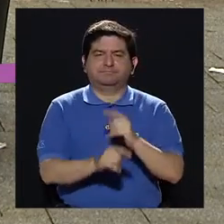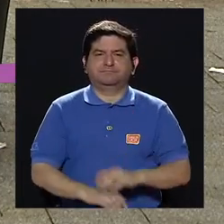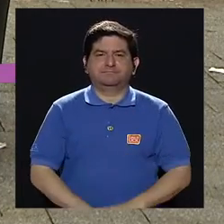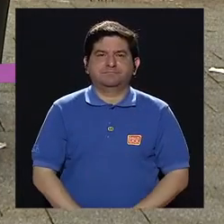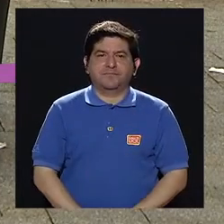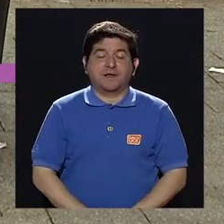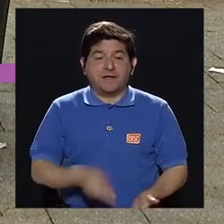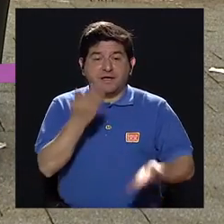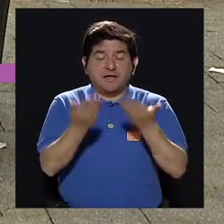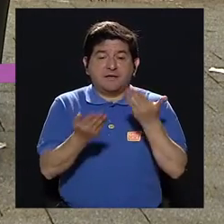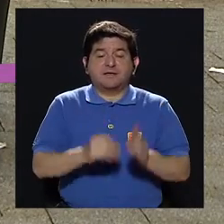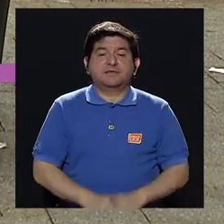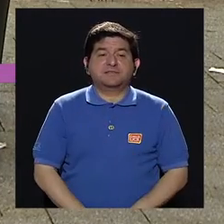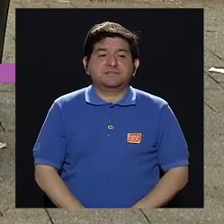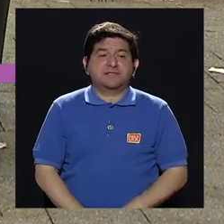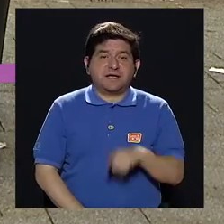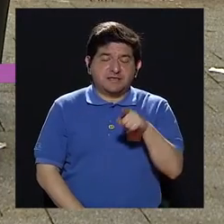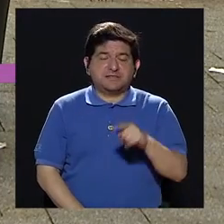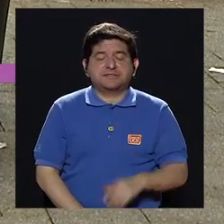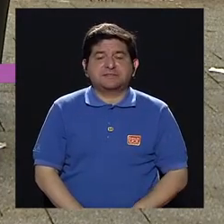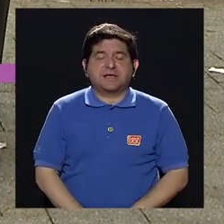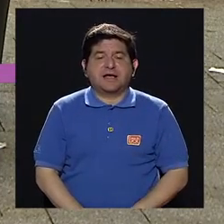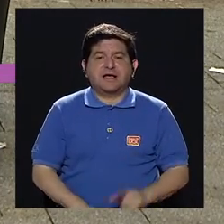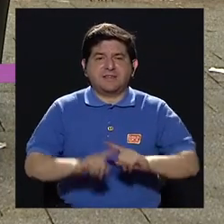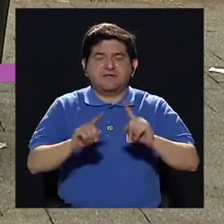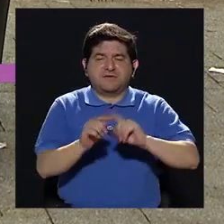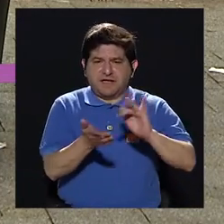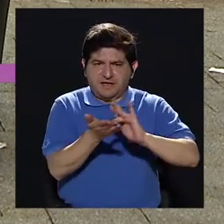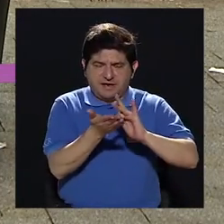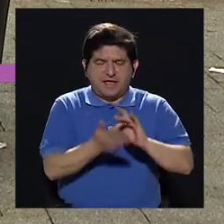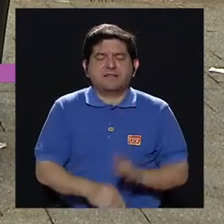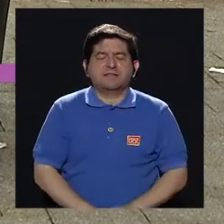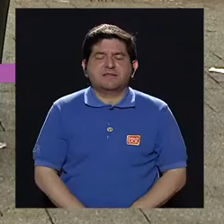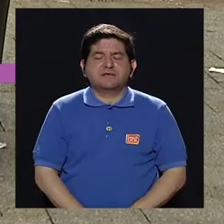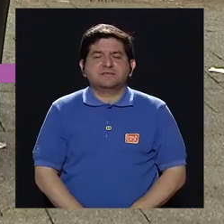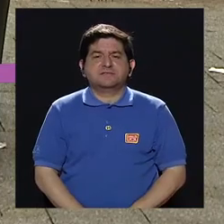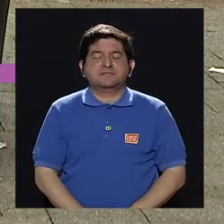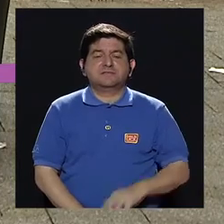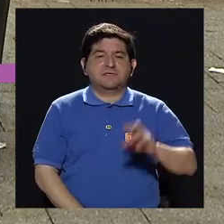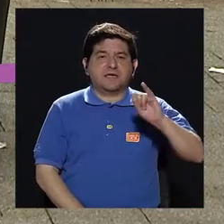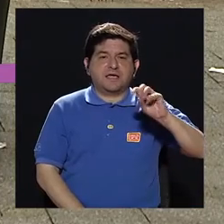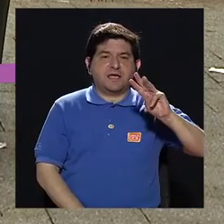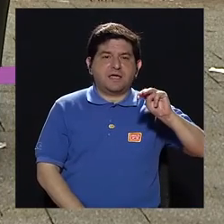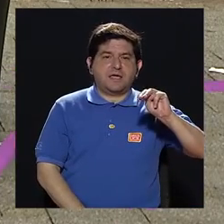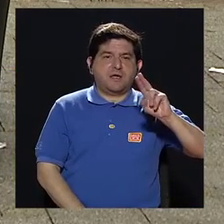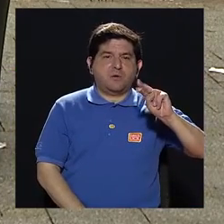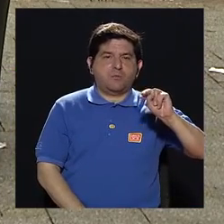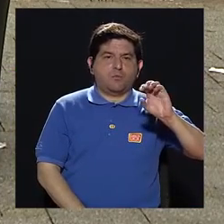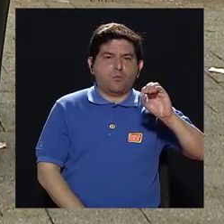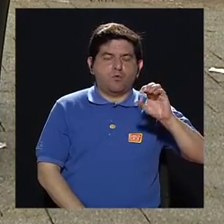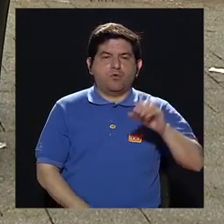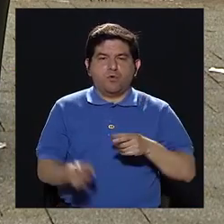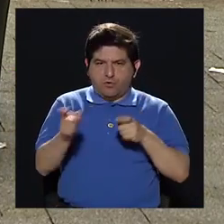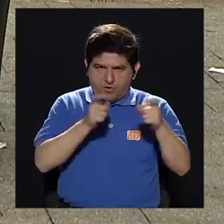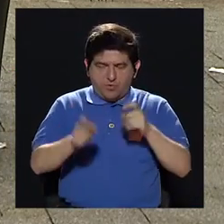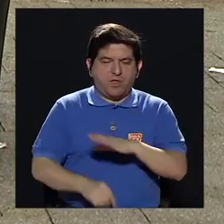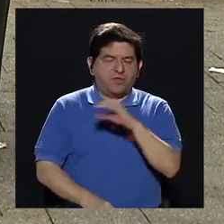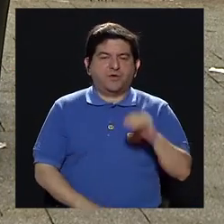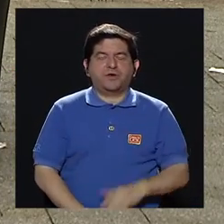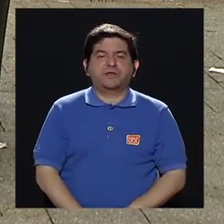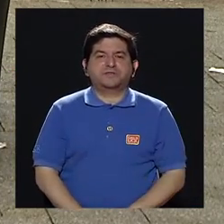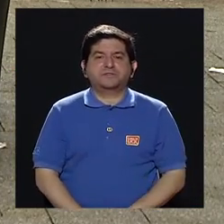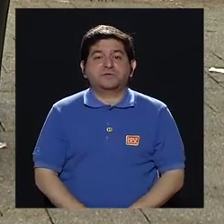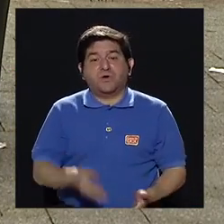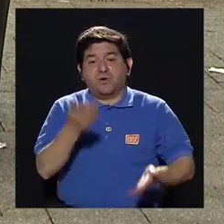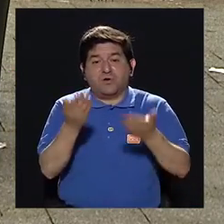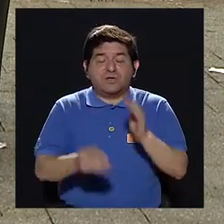inmunomoduladores como la satioprina, corticoesteroides como la prenisolona y en